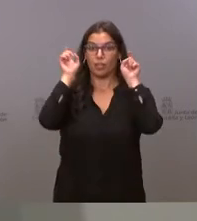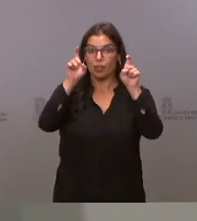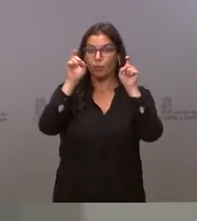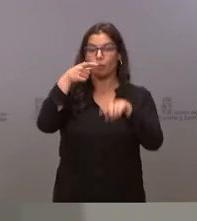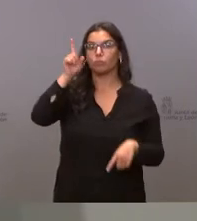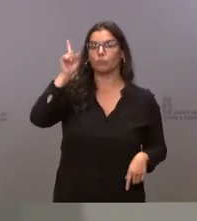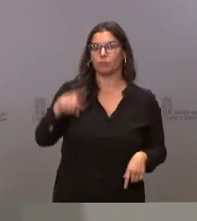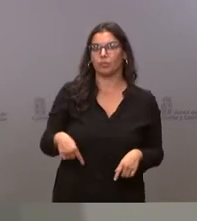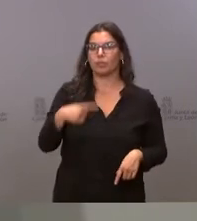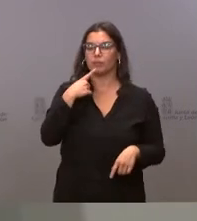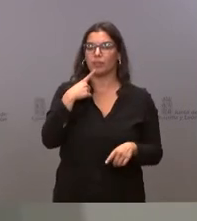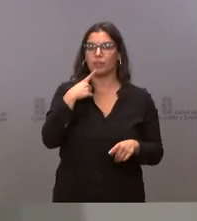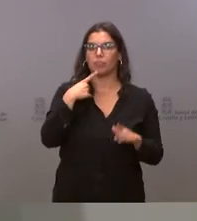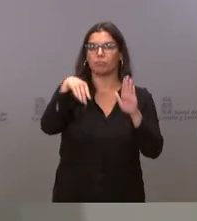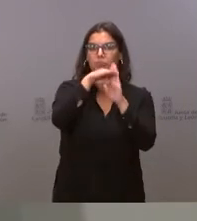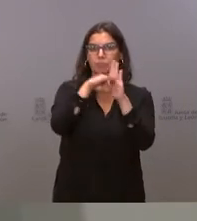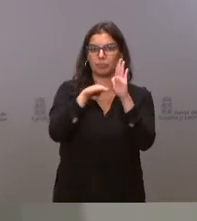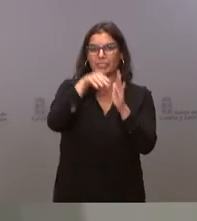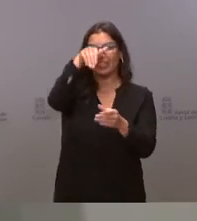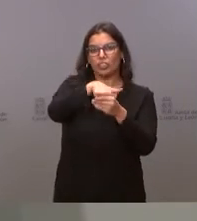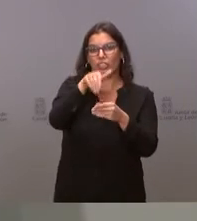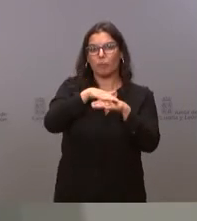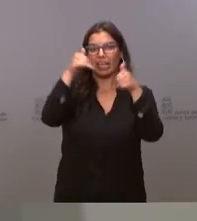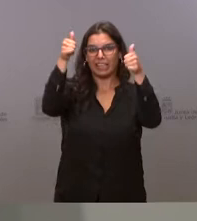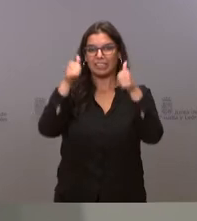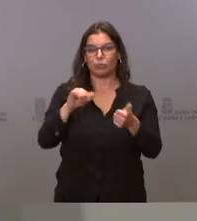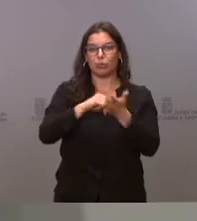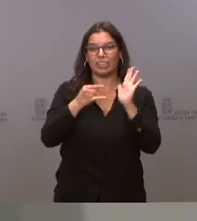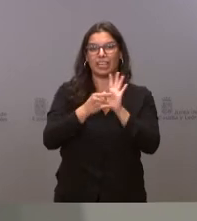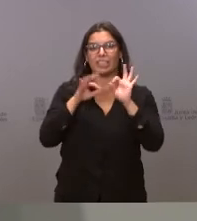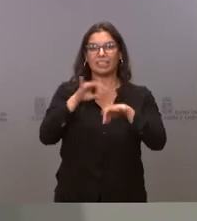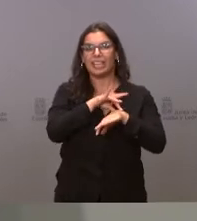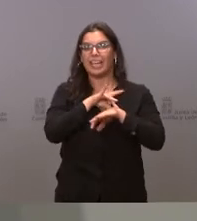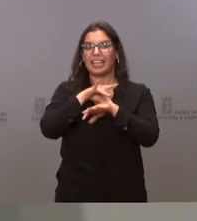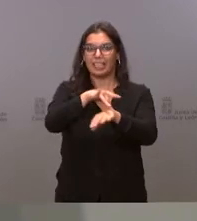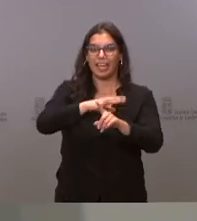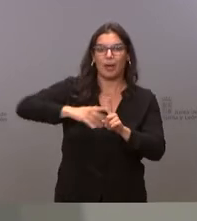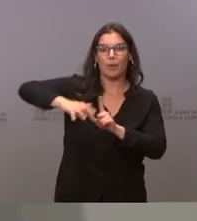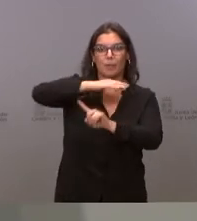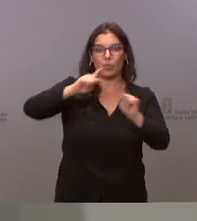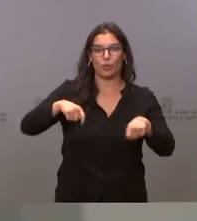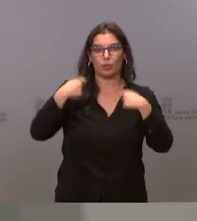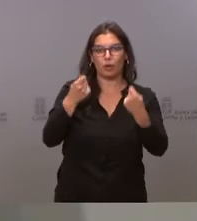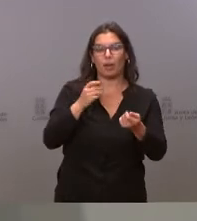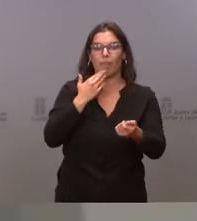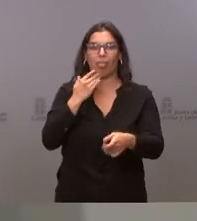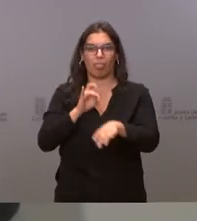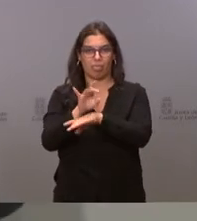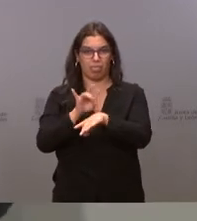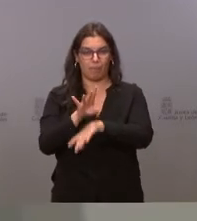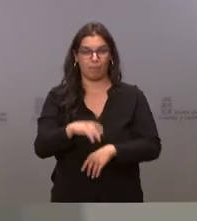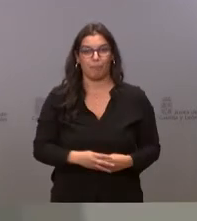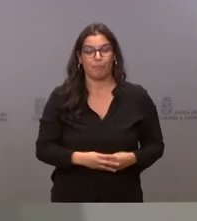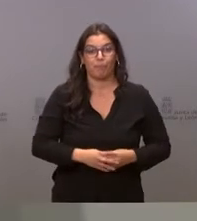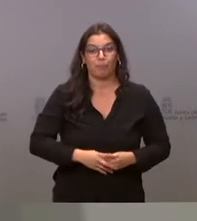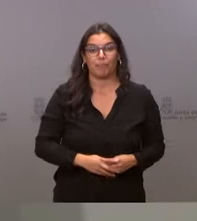también establece el currículum para el título de técnico en guía en el medio natural y de tiempo libre. Se